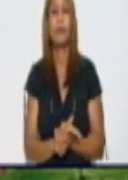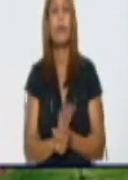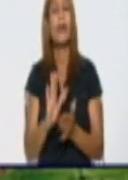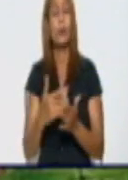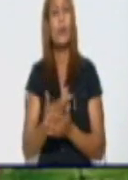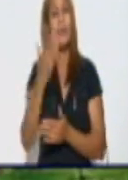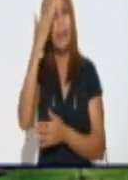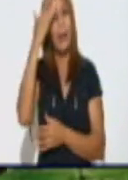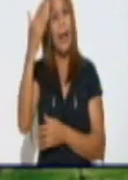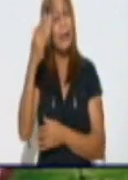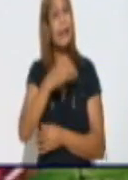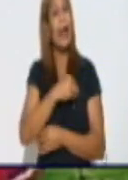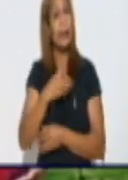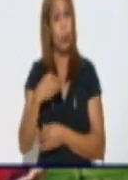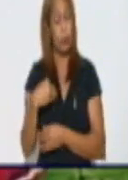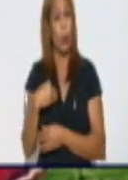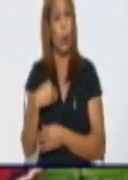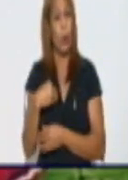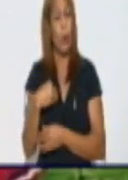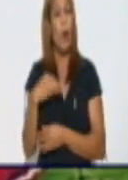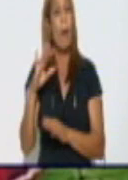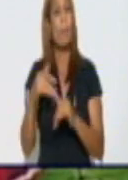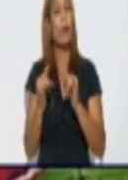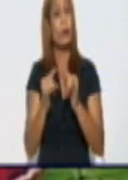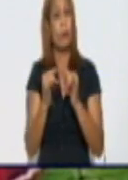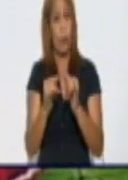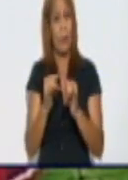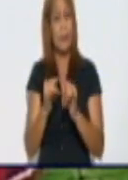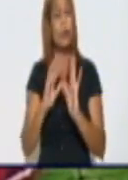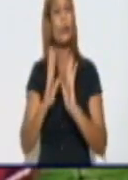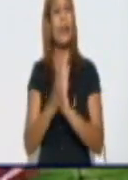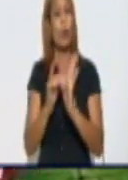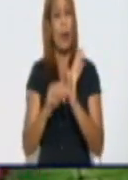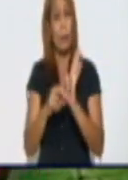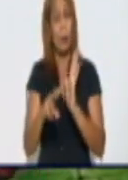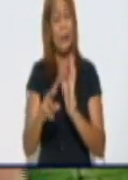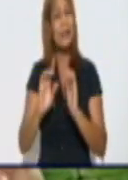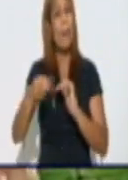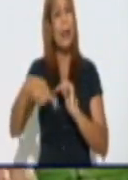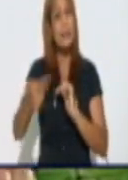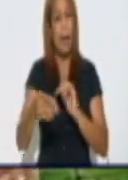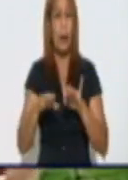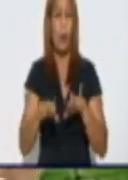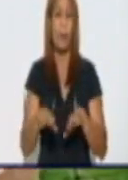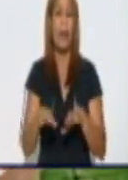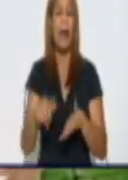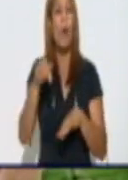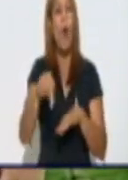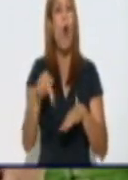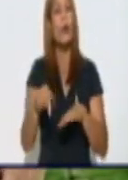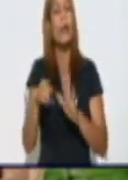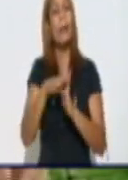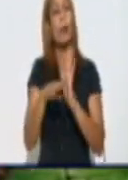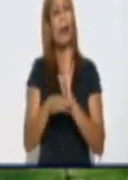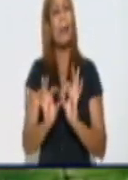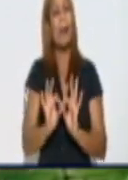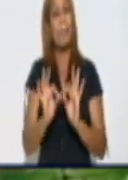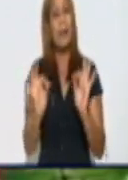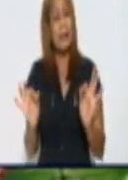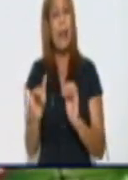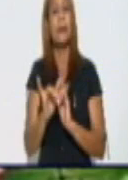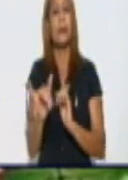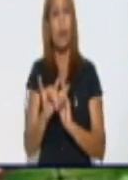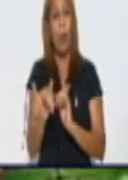Rosmel por haber estado con nosotros, le vamos a estar esperando mañana. Hoy, en nuestro panel informativo, recuerde que estaremos